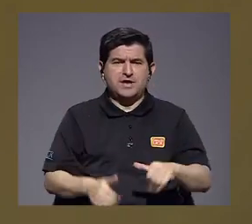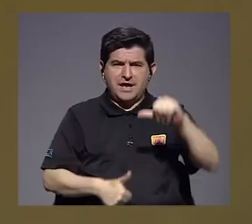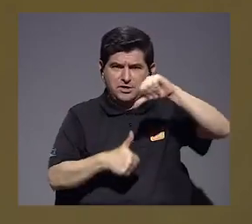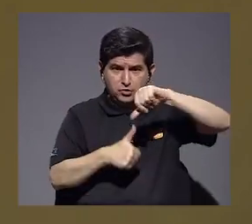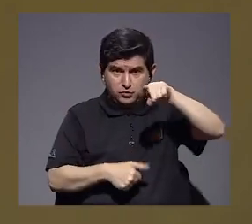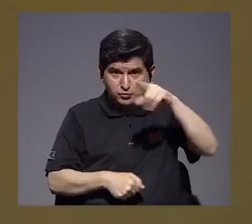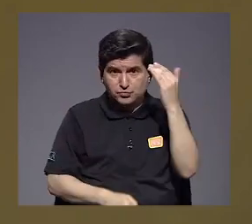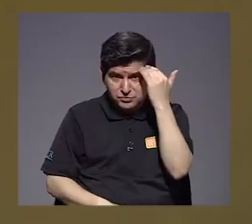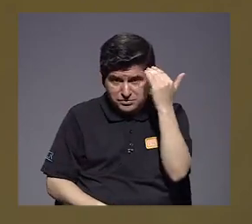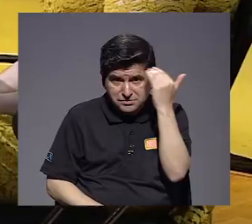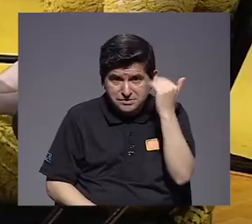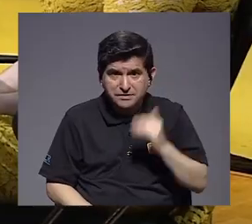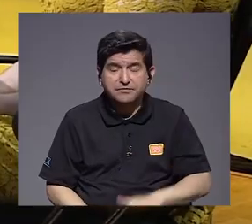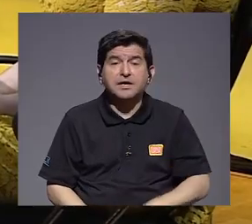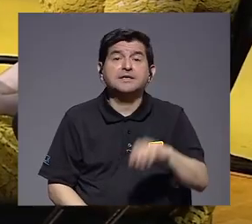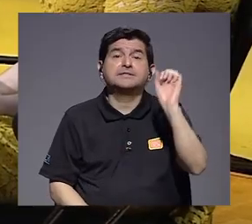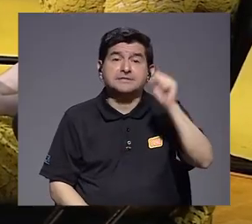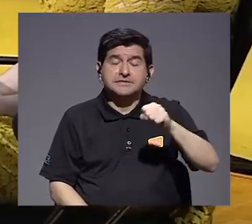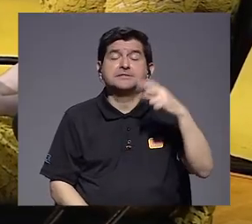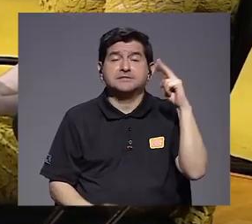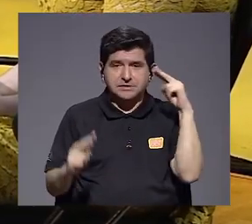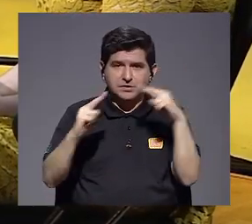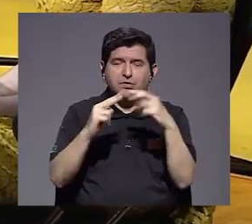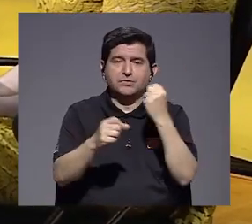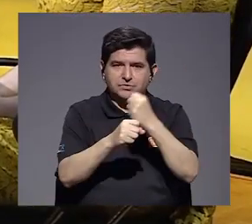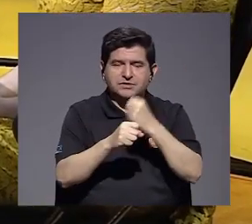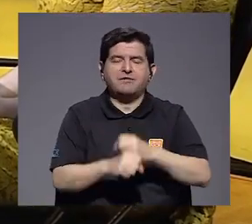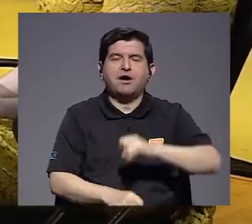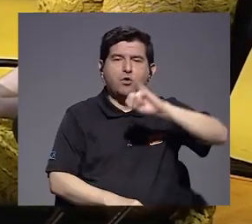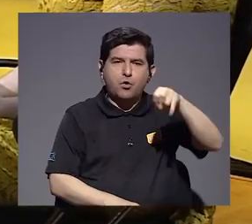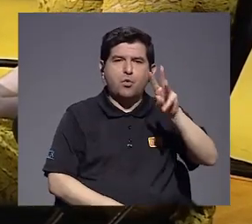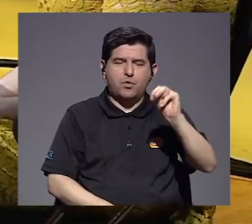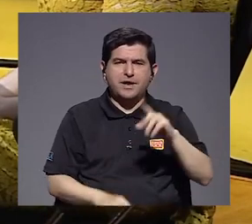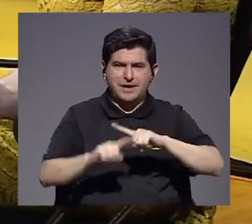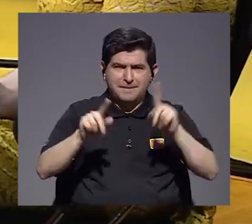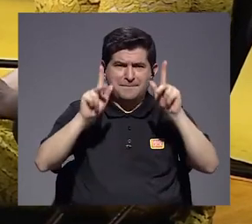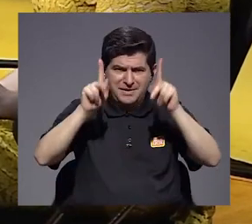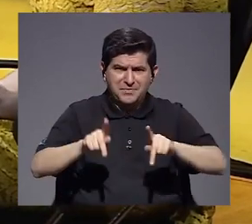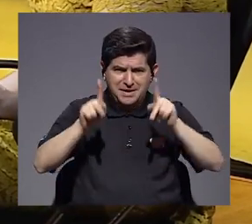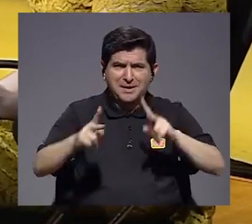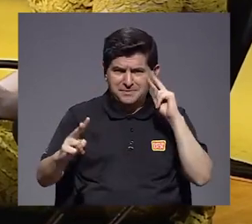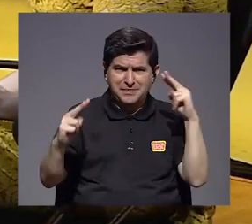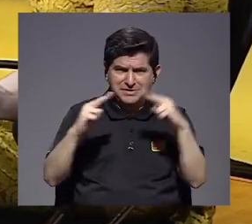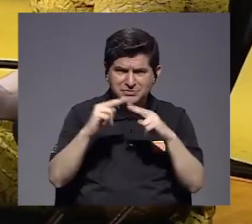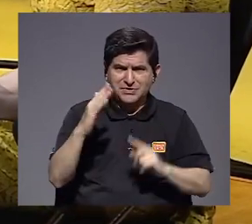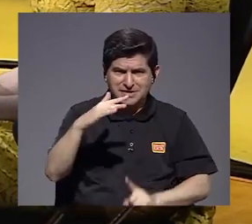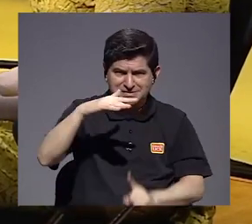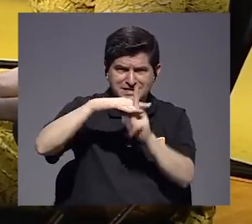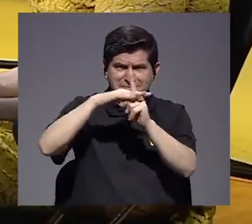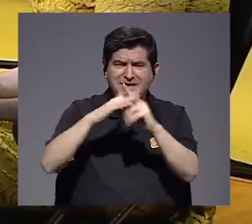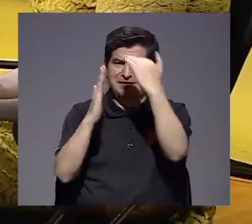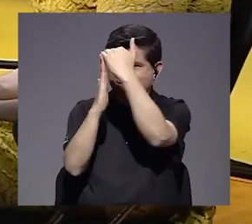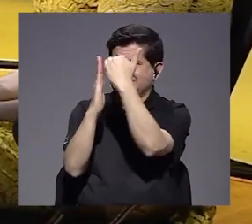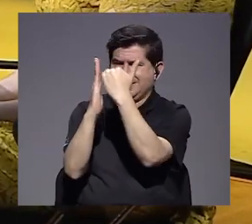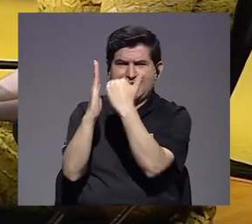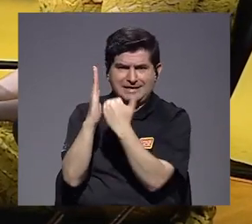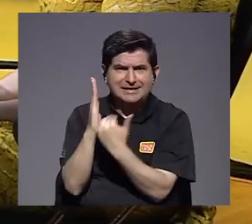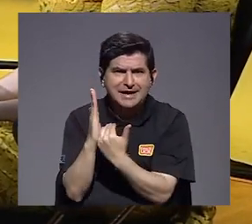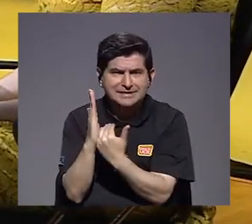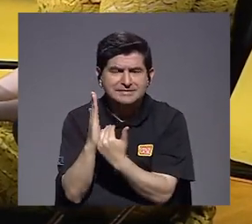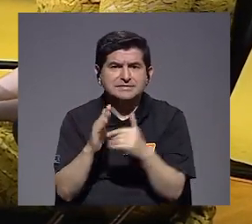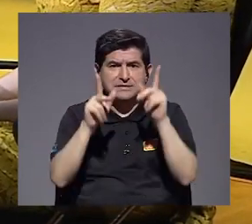conoce eso, doña Pilar? Sí, yo conozco el trabajo de Juliana. ¿Pero conoce a las personas que aparecen rankeadas como